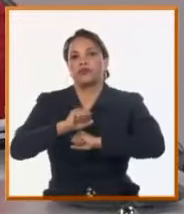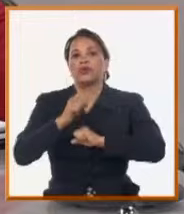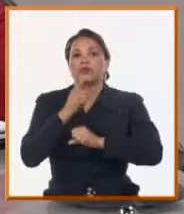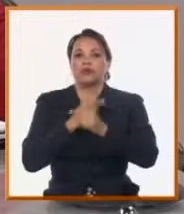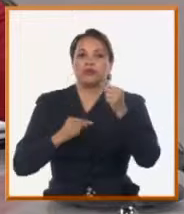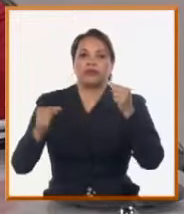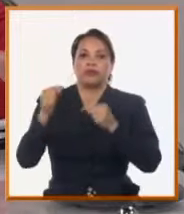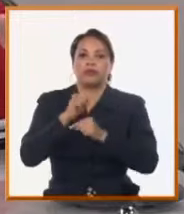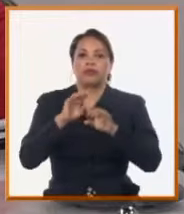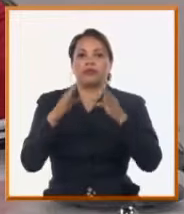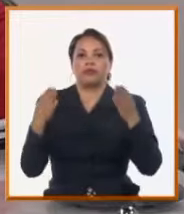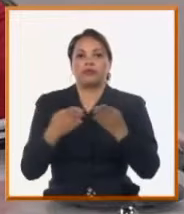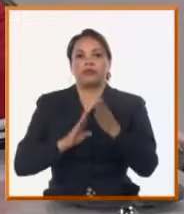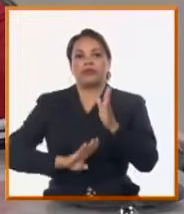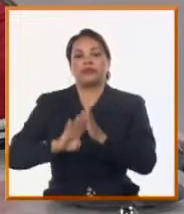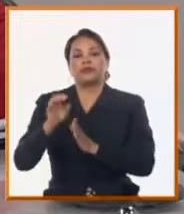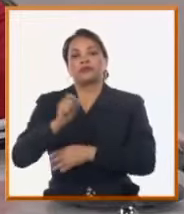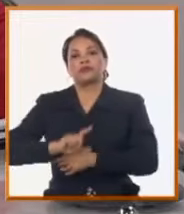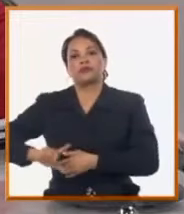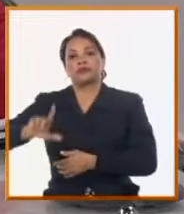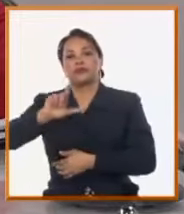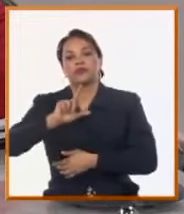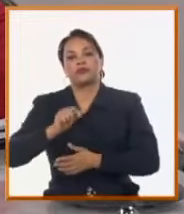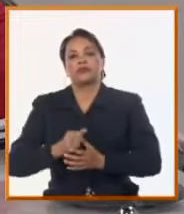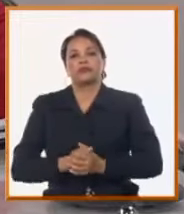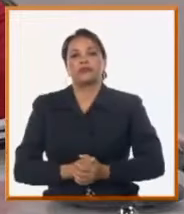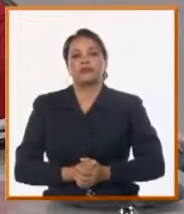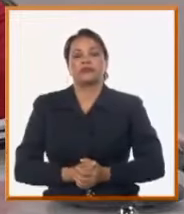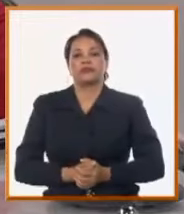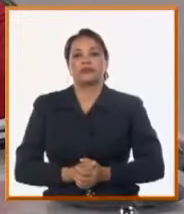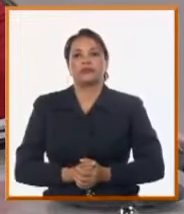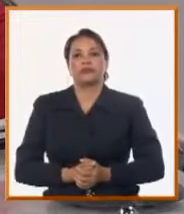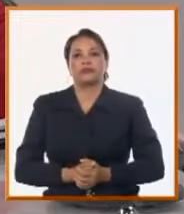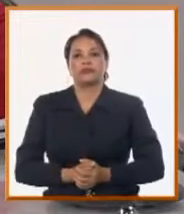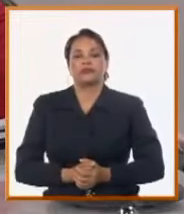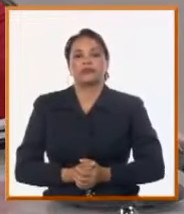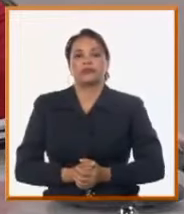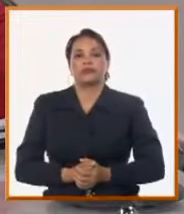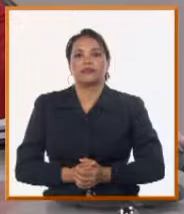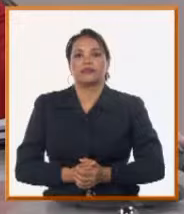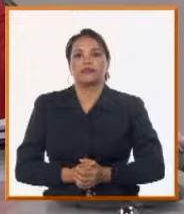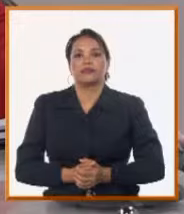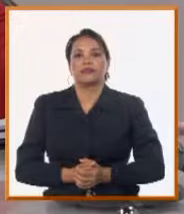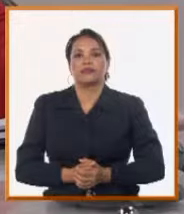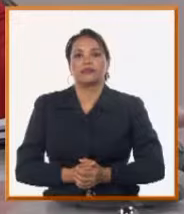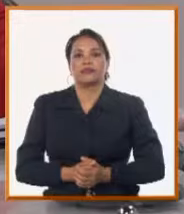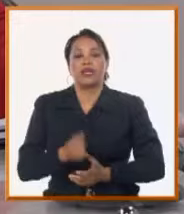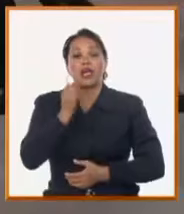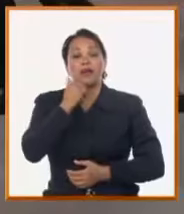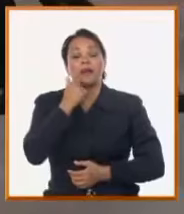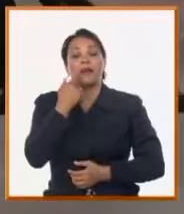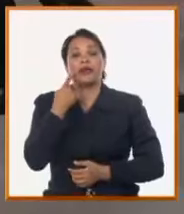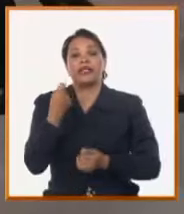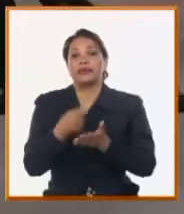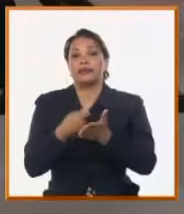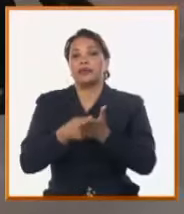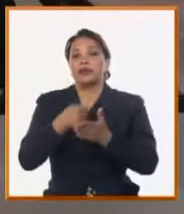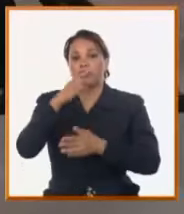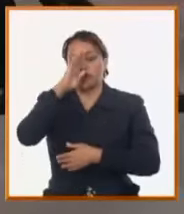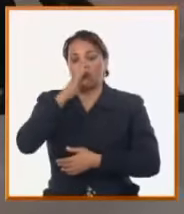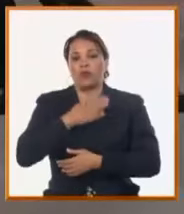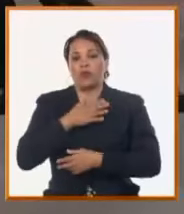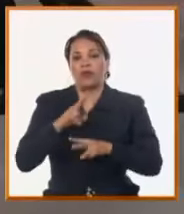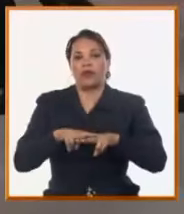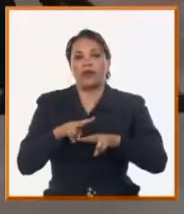para todo el desarrollo social y económico de esa zona de la ciudad. Las inversiones más importantes este año en la capital, ¿cuáles son? Este año